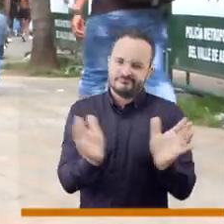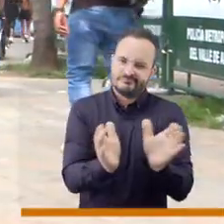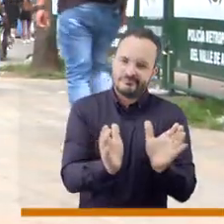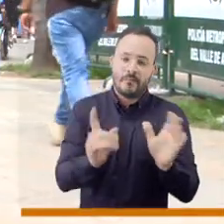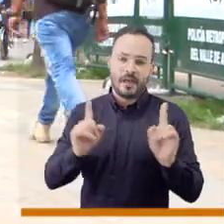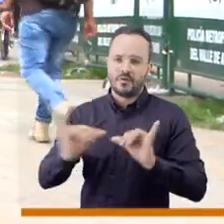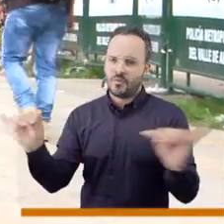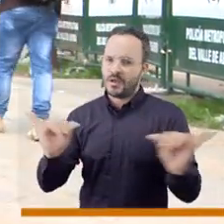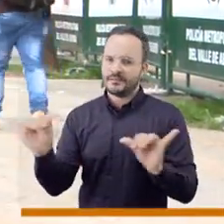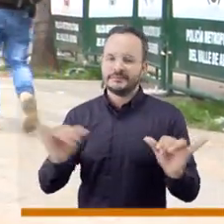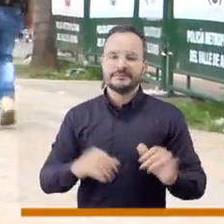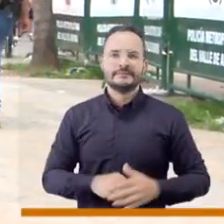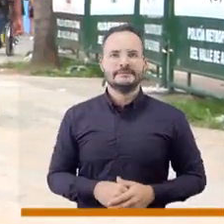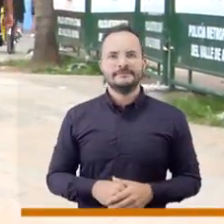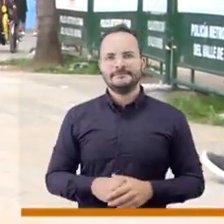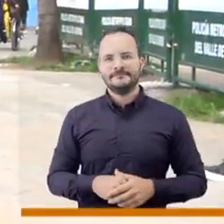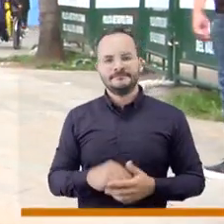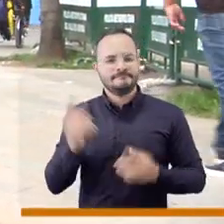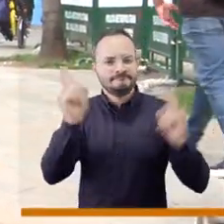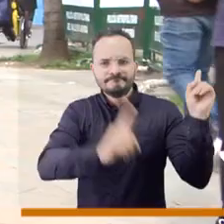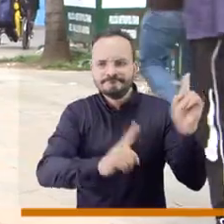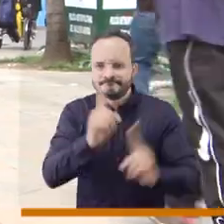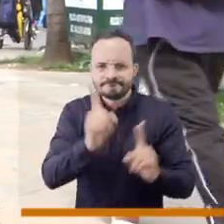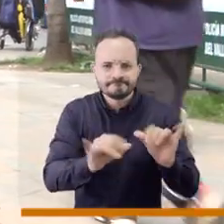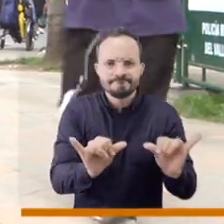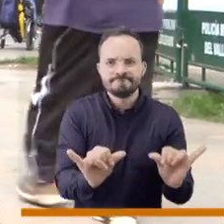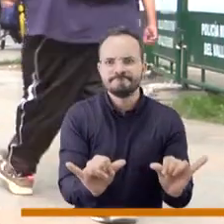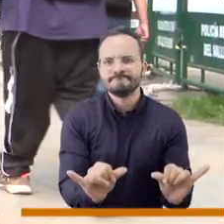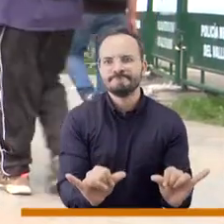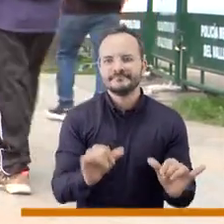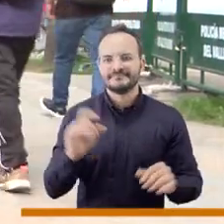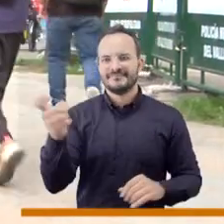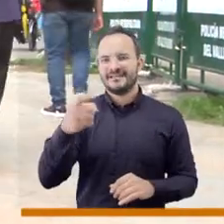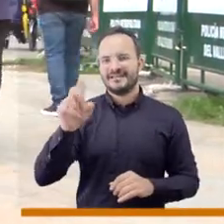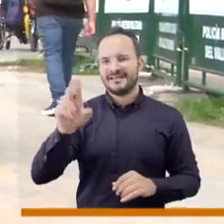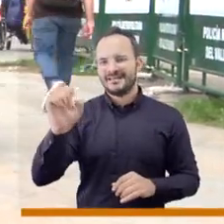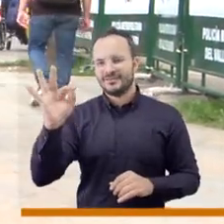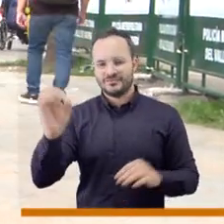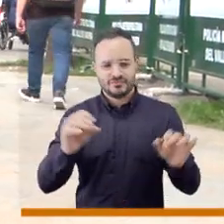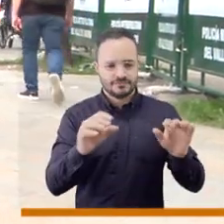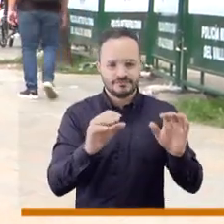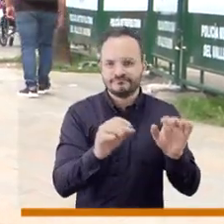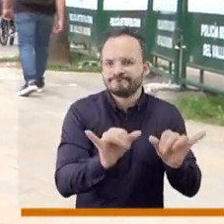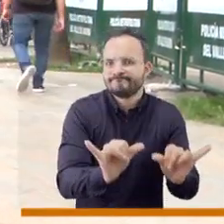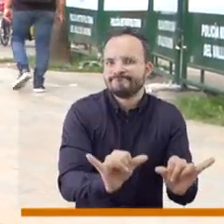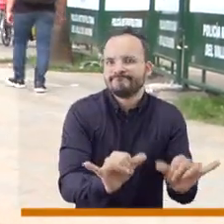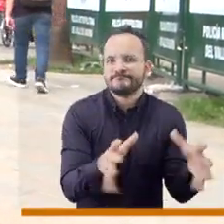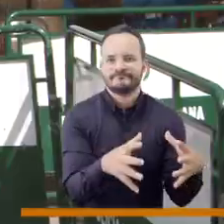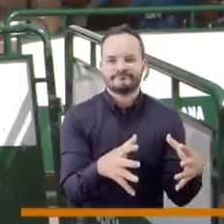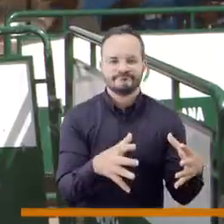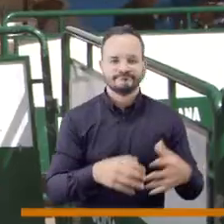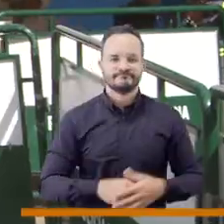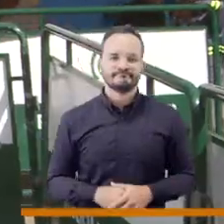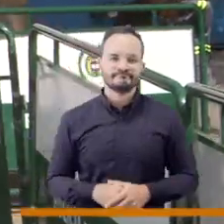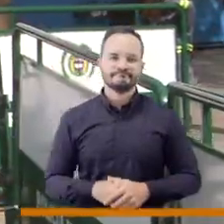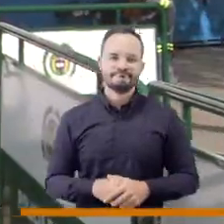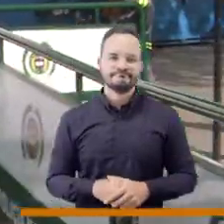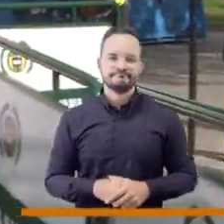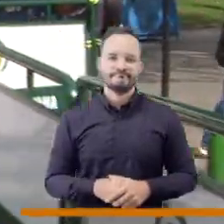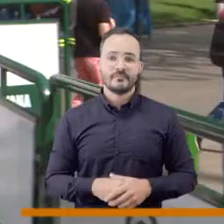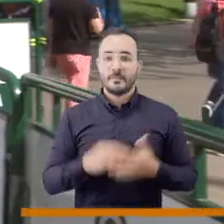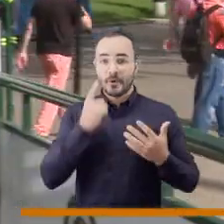dijo también Giovanni ahora y coincido con él, esos son guetos que se hacen, que se organizan en las ciudades.